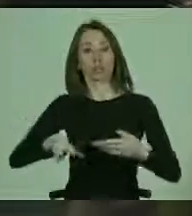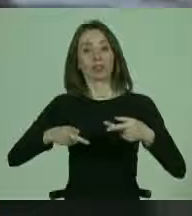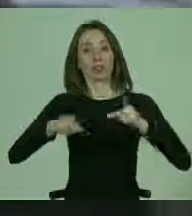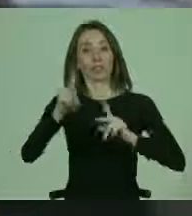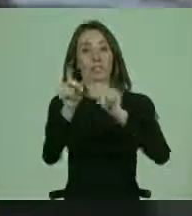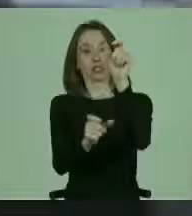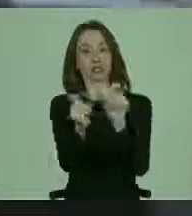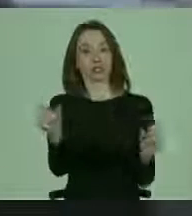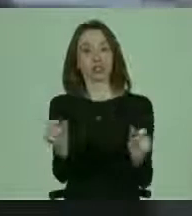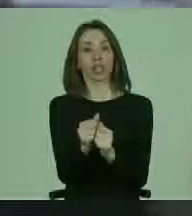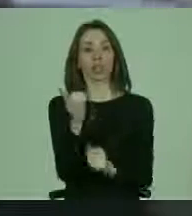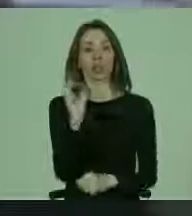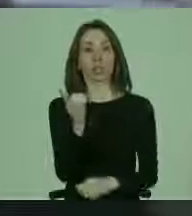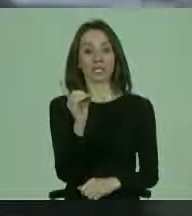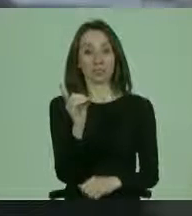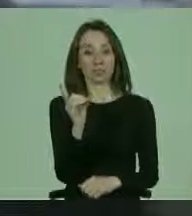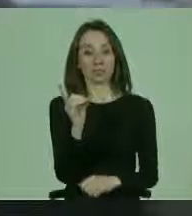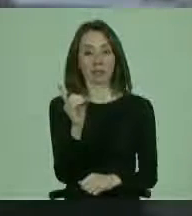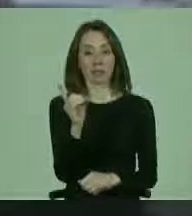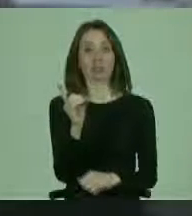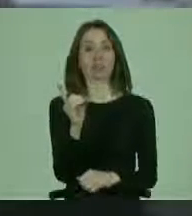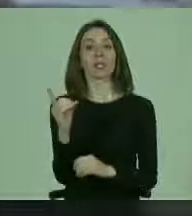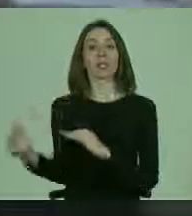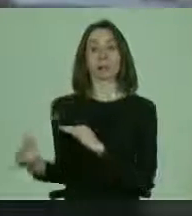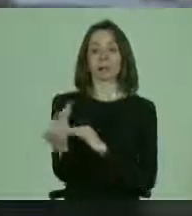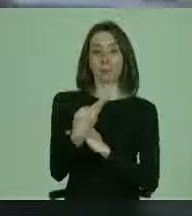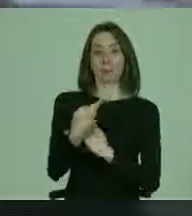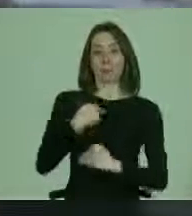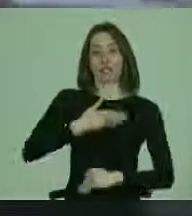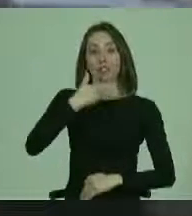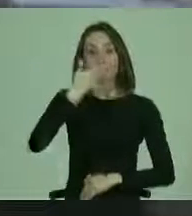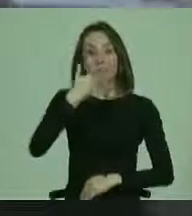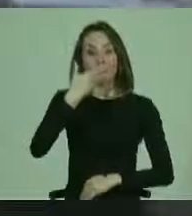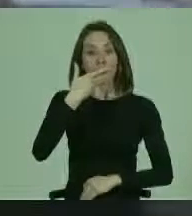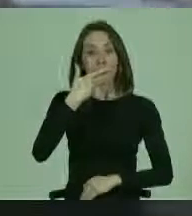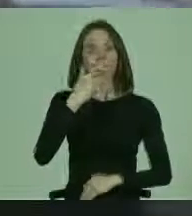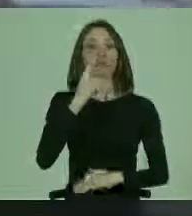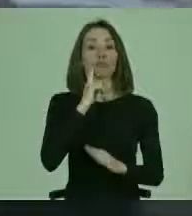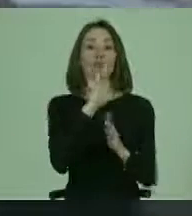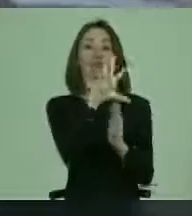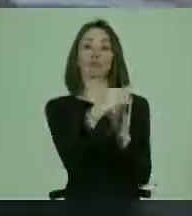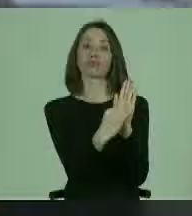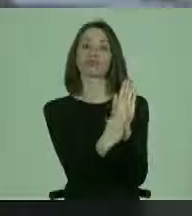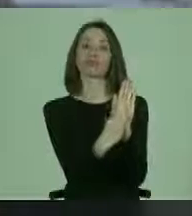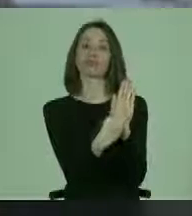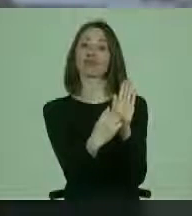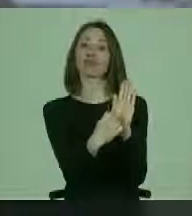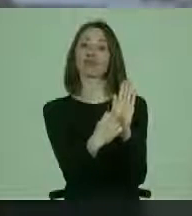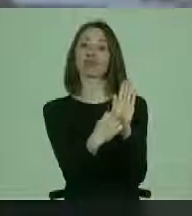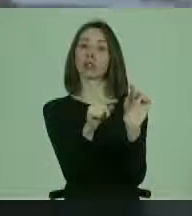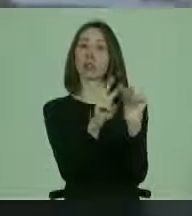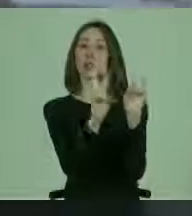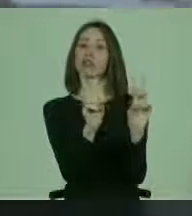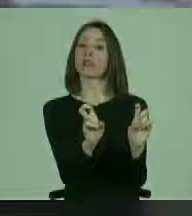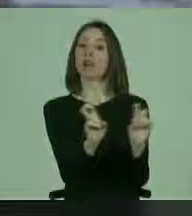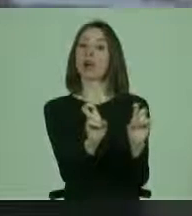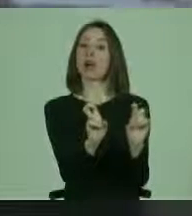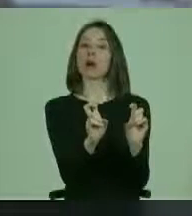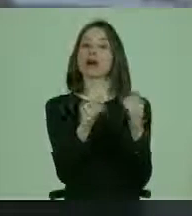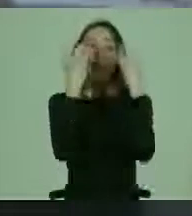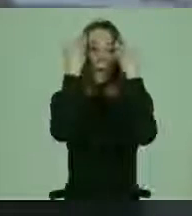Derechos de las Personas con Discapacidad, sobre la cual se me ha pedido que hable, está inserta en el ámbito